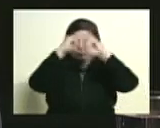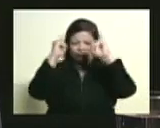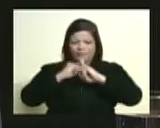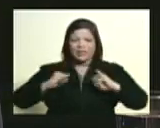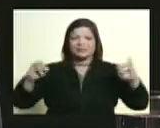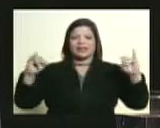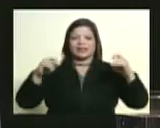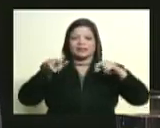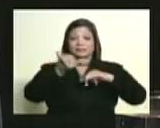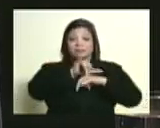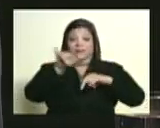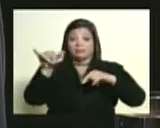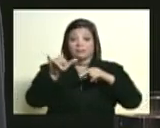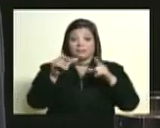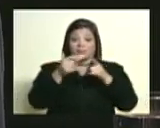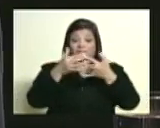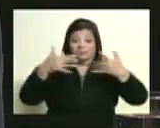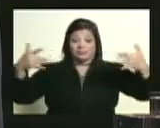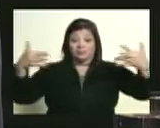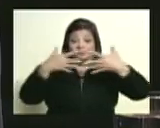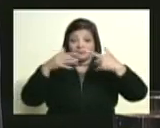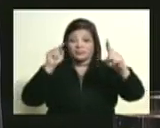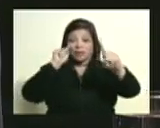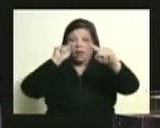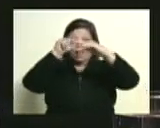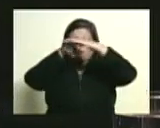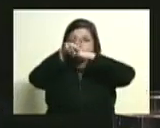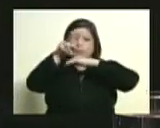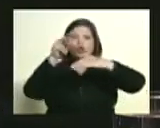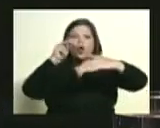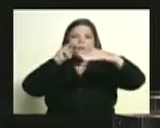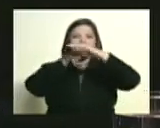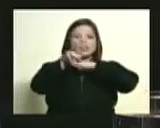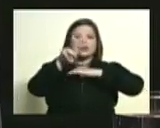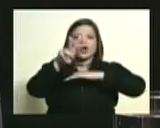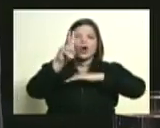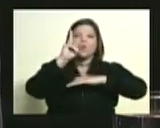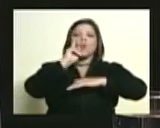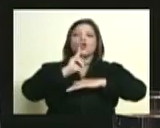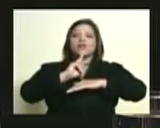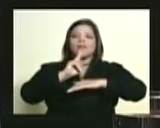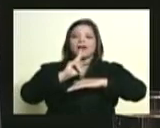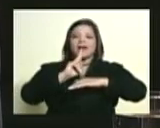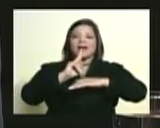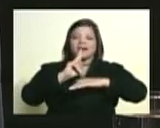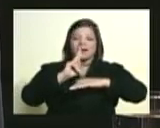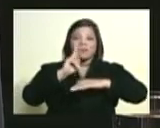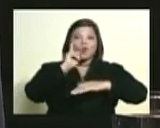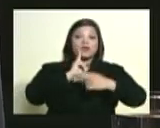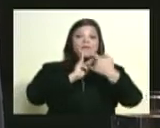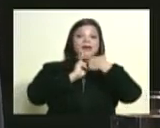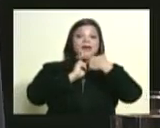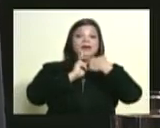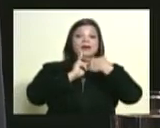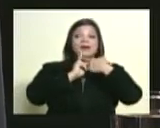que es el horizonte utópico bolivariano recuperado por Chávez y